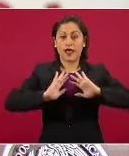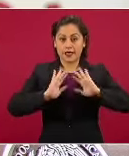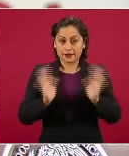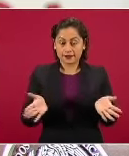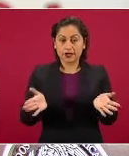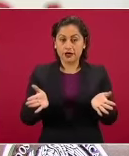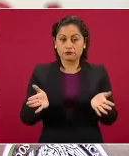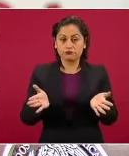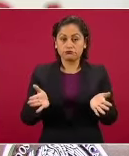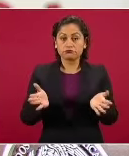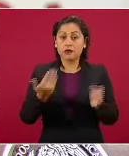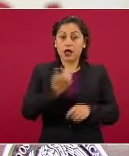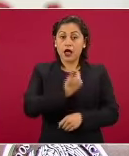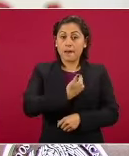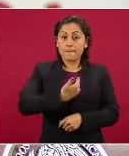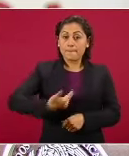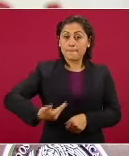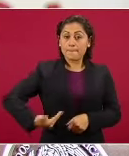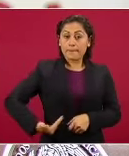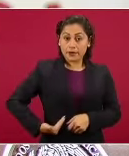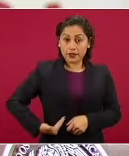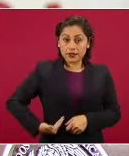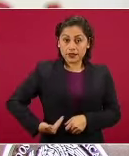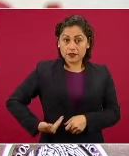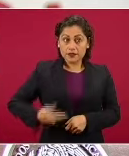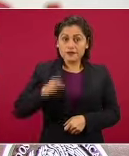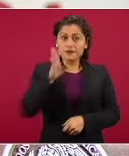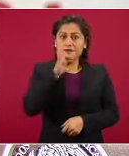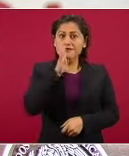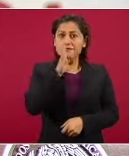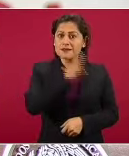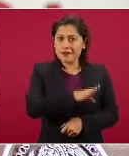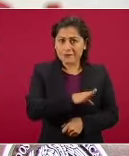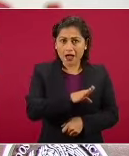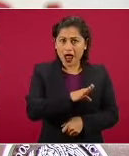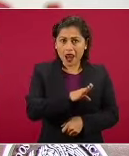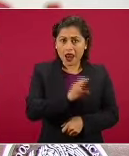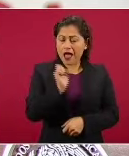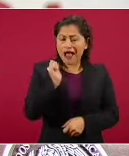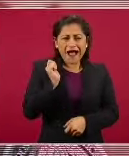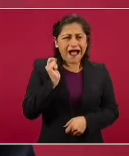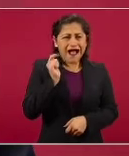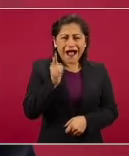presidente por cualquier delito como a cualquier ciudadano.